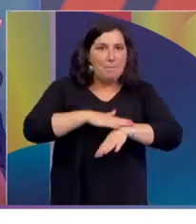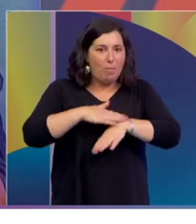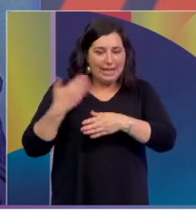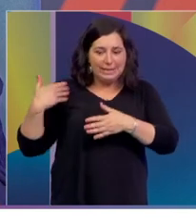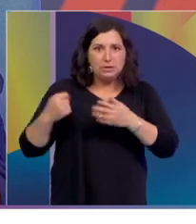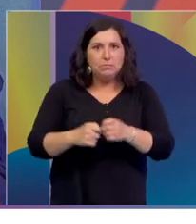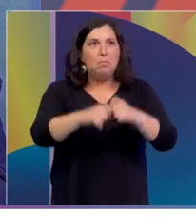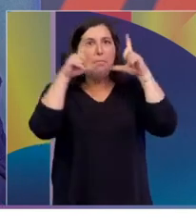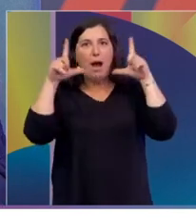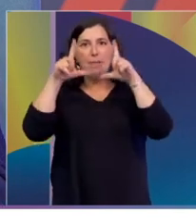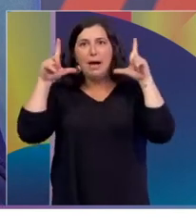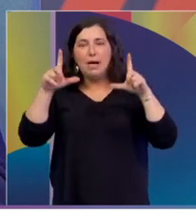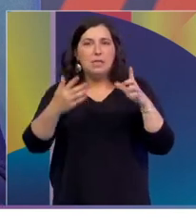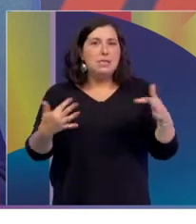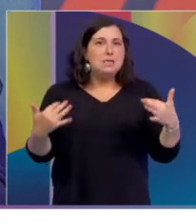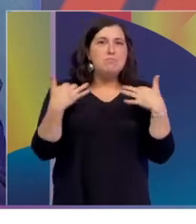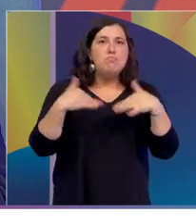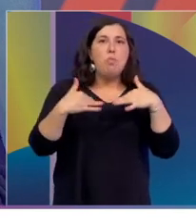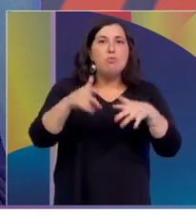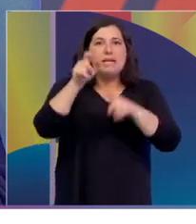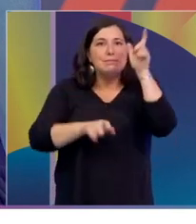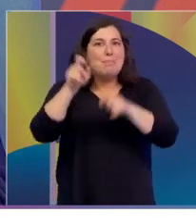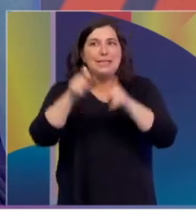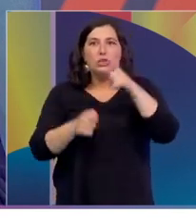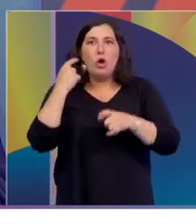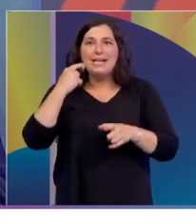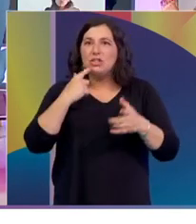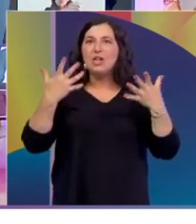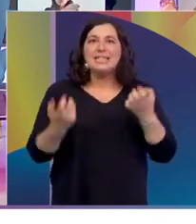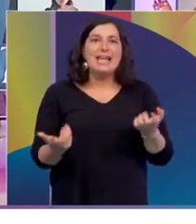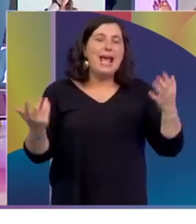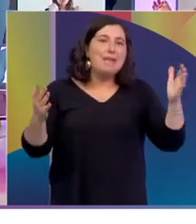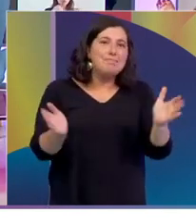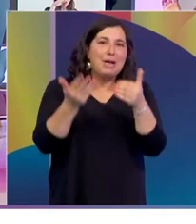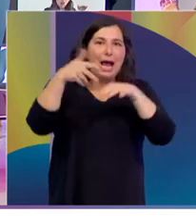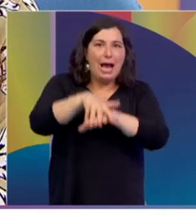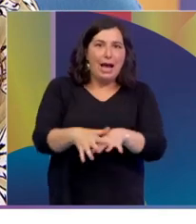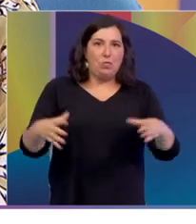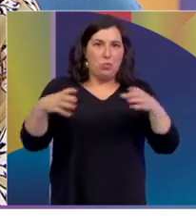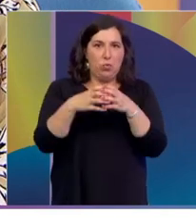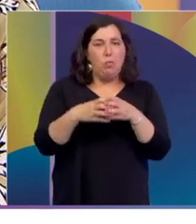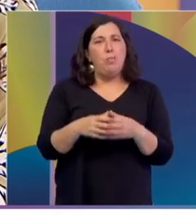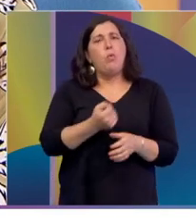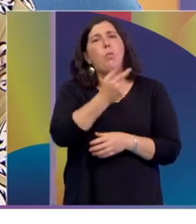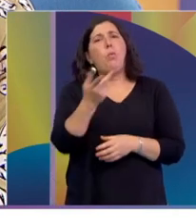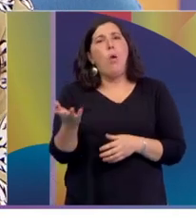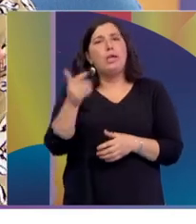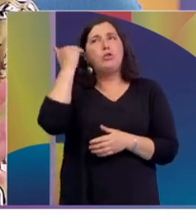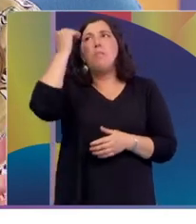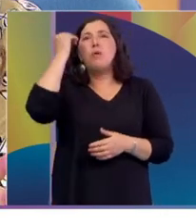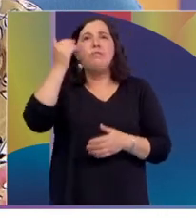es muchísima la cantidad de personas sordas que se quieren incorporar al grupo. Es denunciada la demanda. profesores necesitarían para funcionar de forma